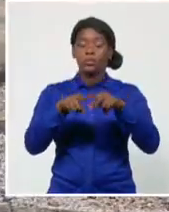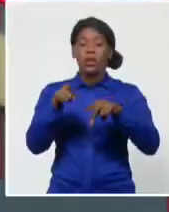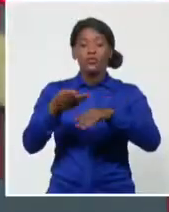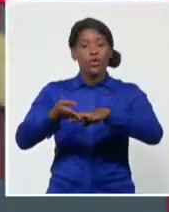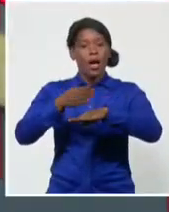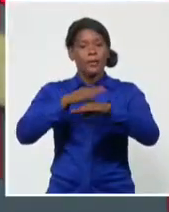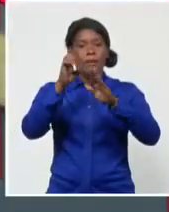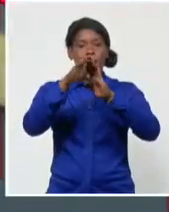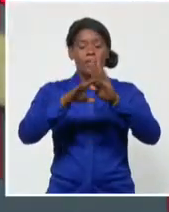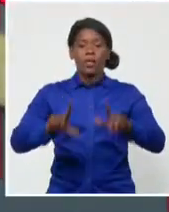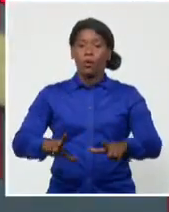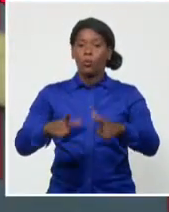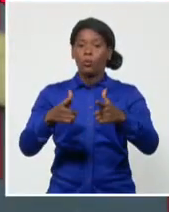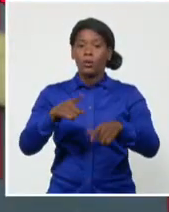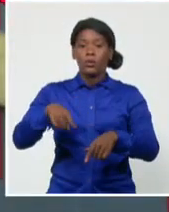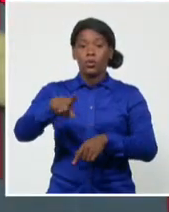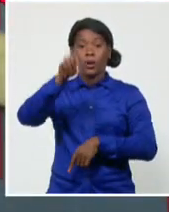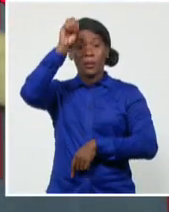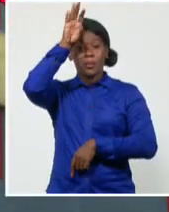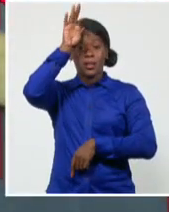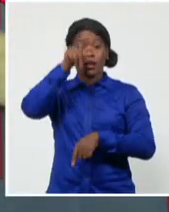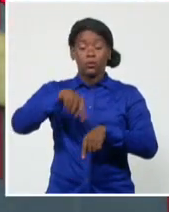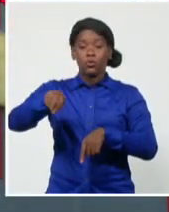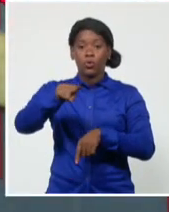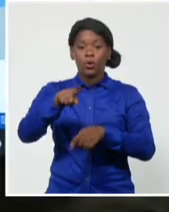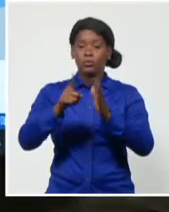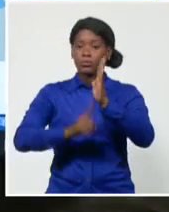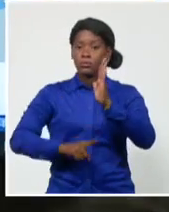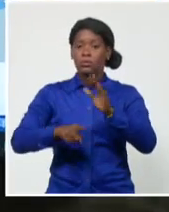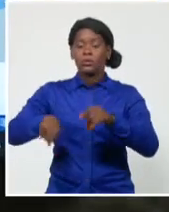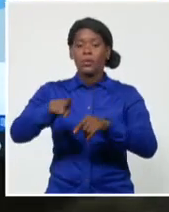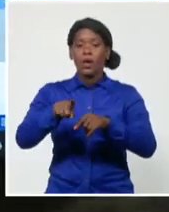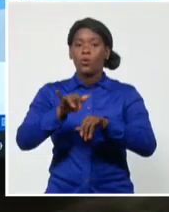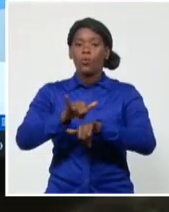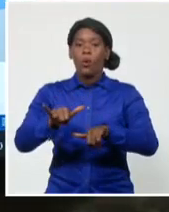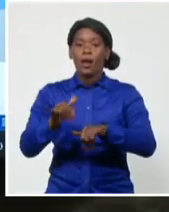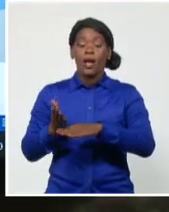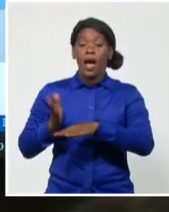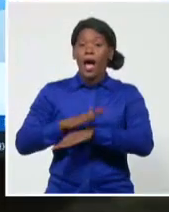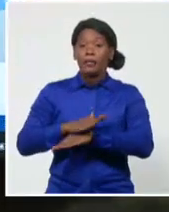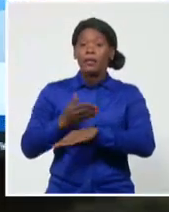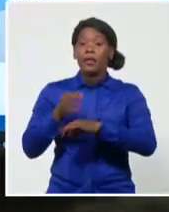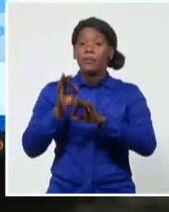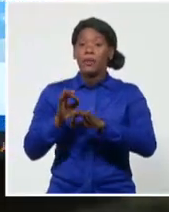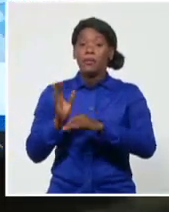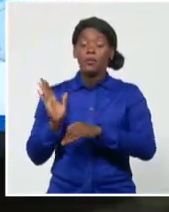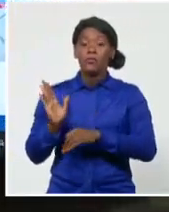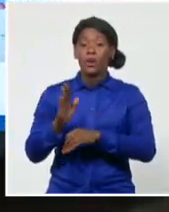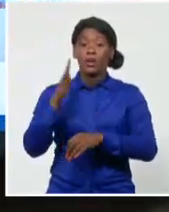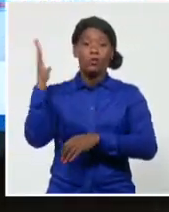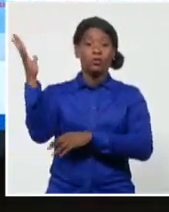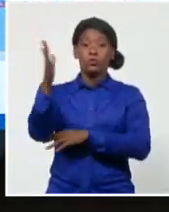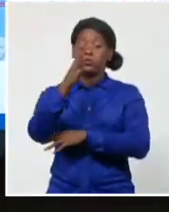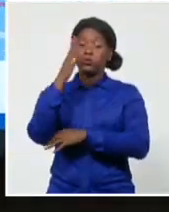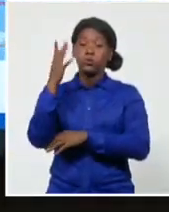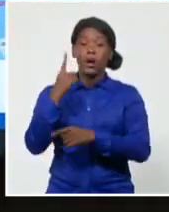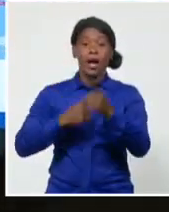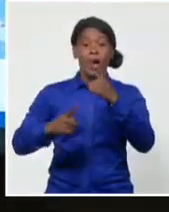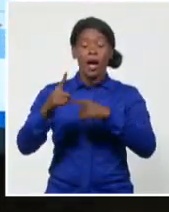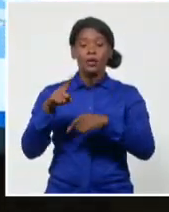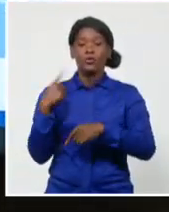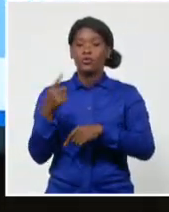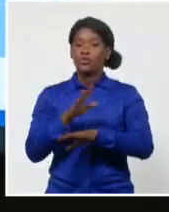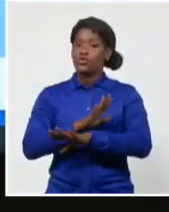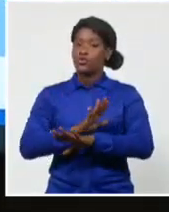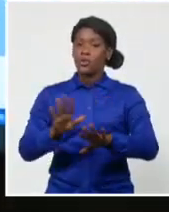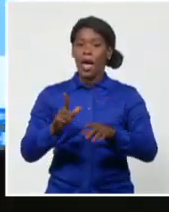infraestructuras minero-energéticas del país ante organismo tropical del mar Caribe Occidental.